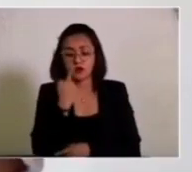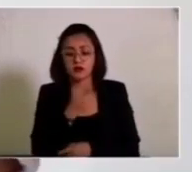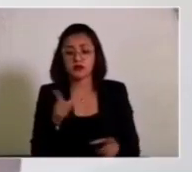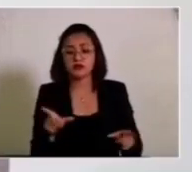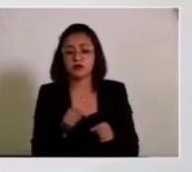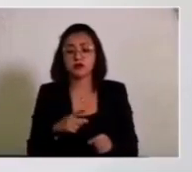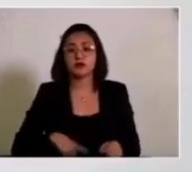cuánto, gobernador?